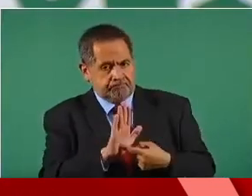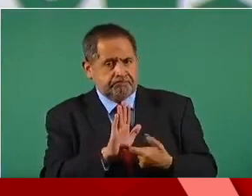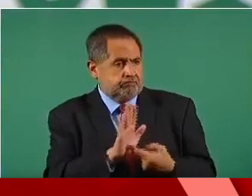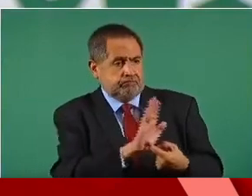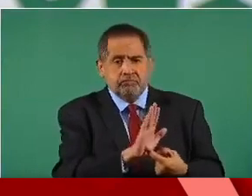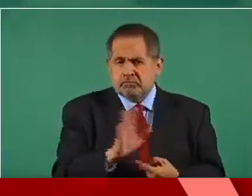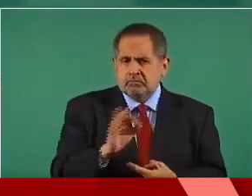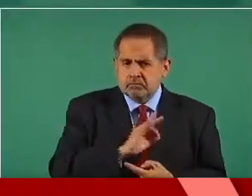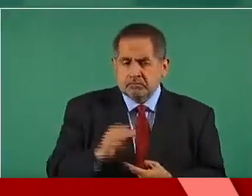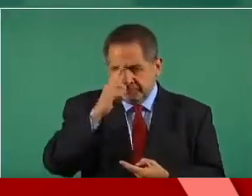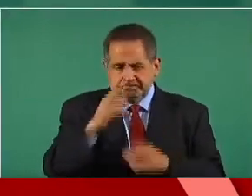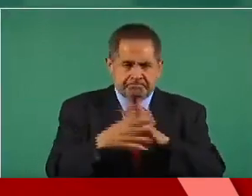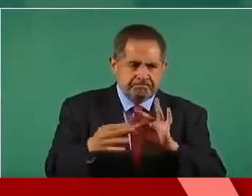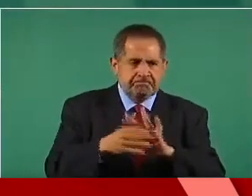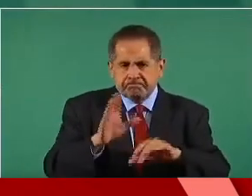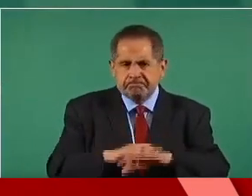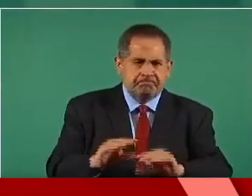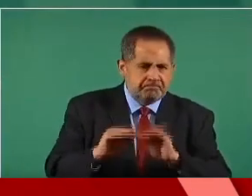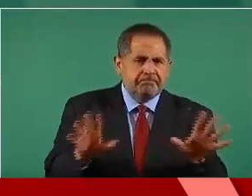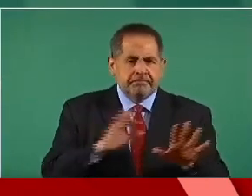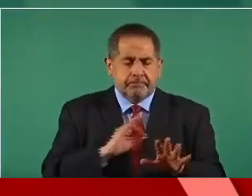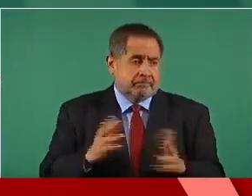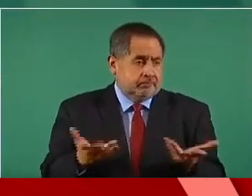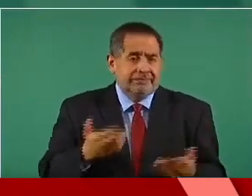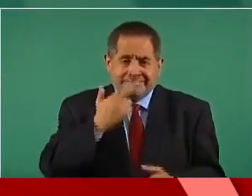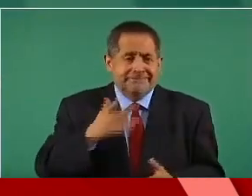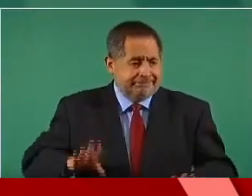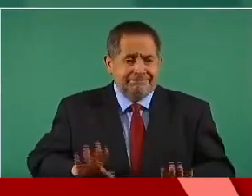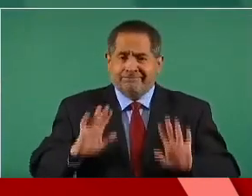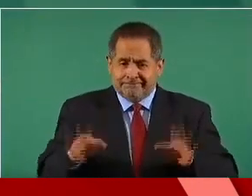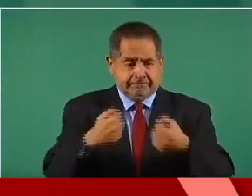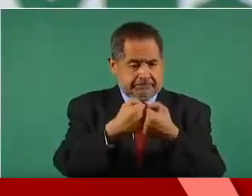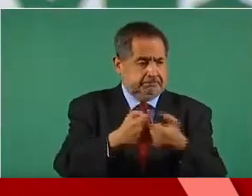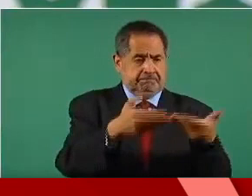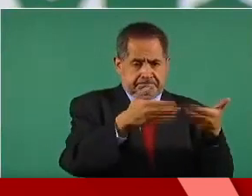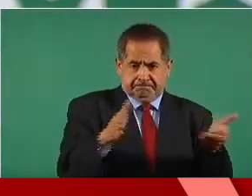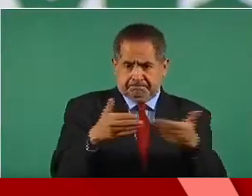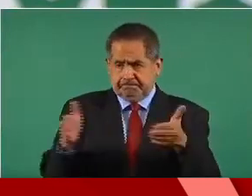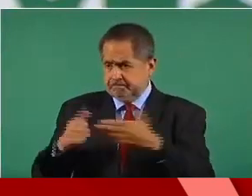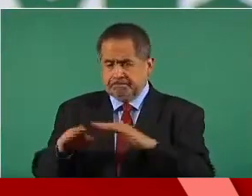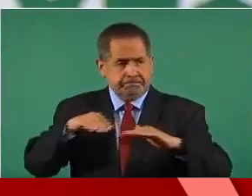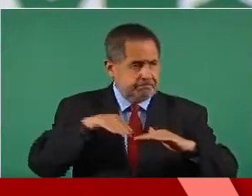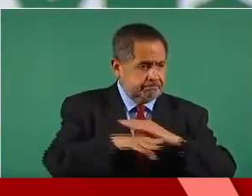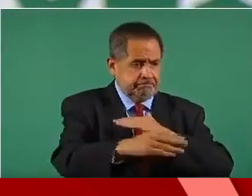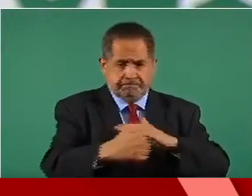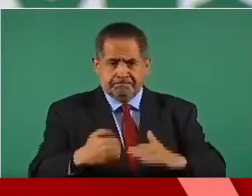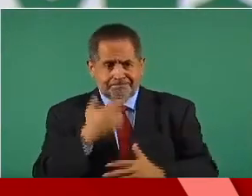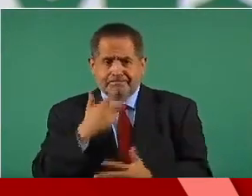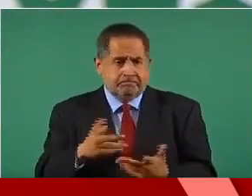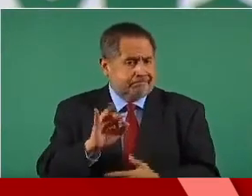para hacerles ver la conveniencia de que ya se regularice la situación. Claro está que